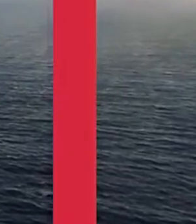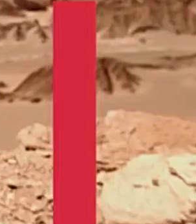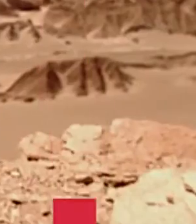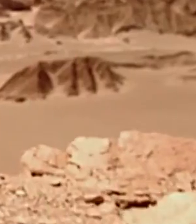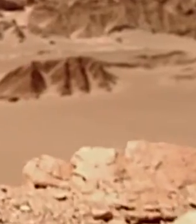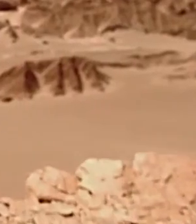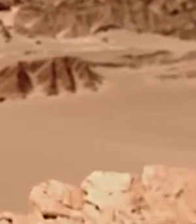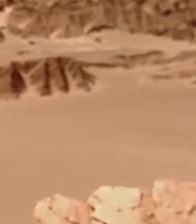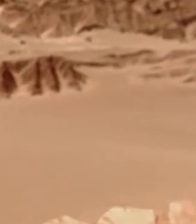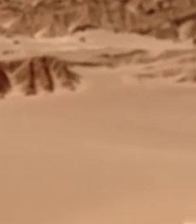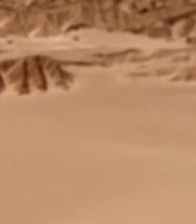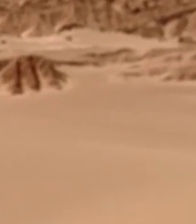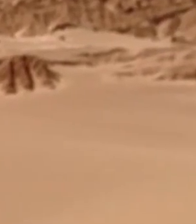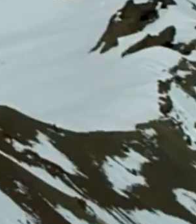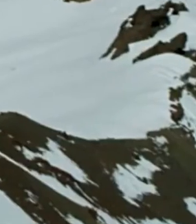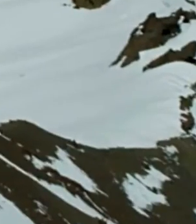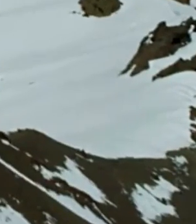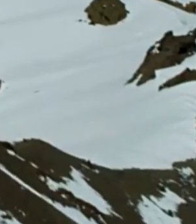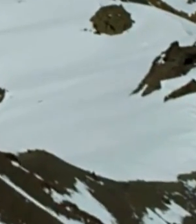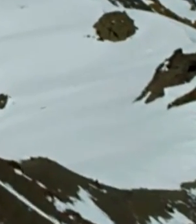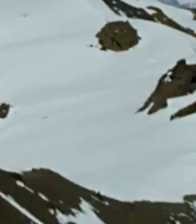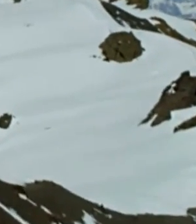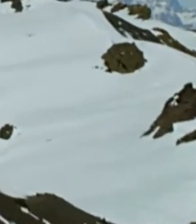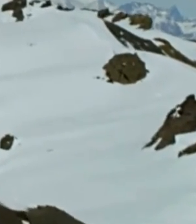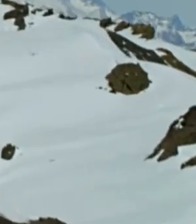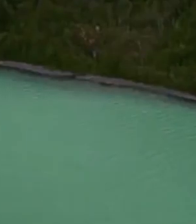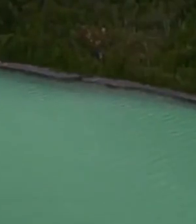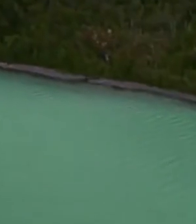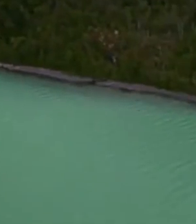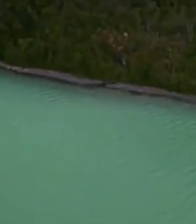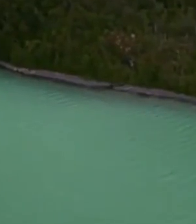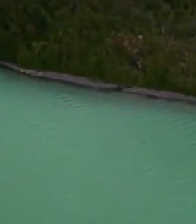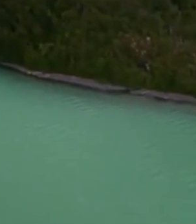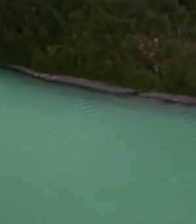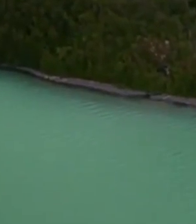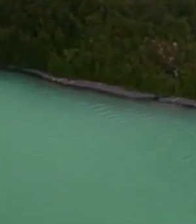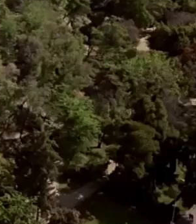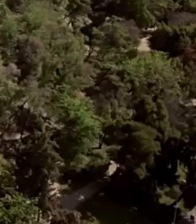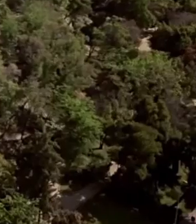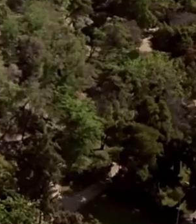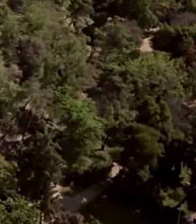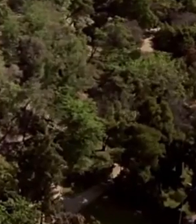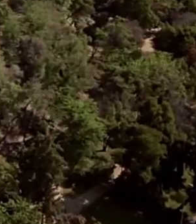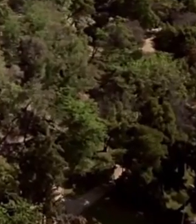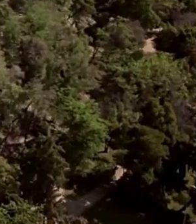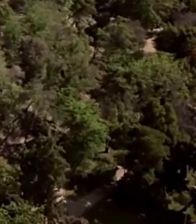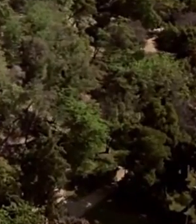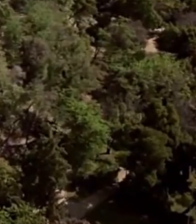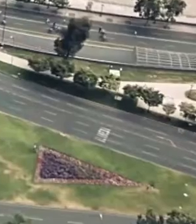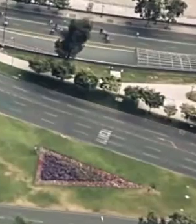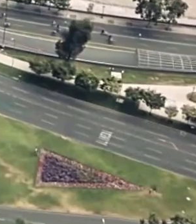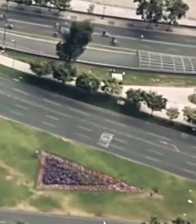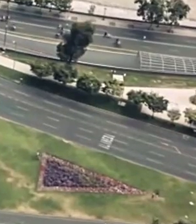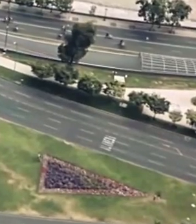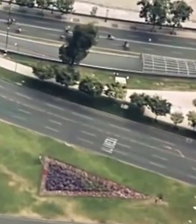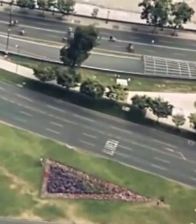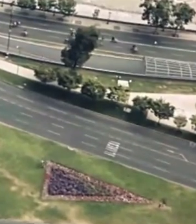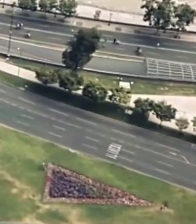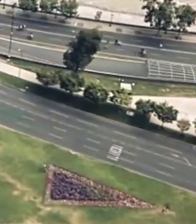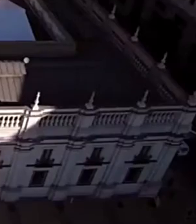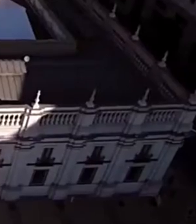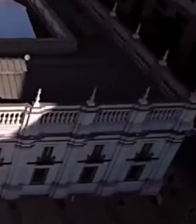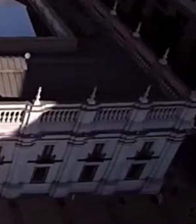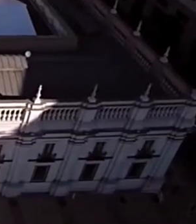Desde el Palacio de la Moneda, se dirige a todos los chilenos y chilenas, la Presidenta de la República,